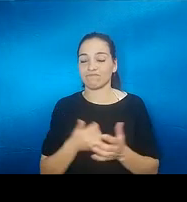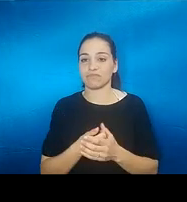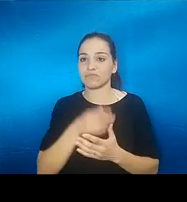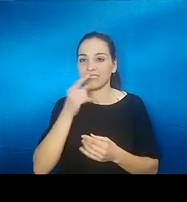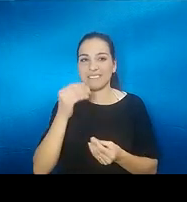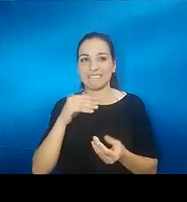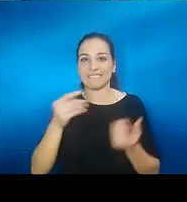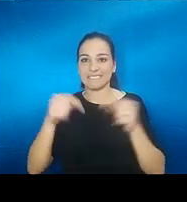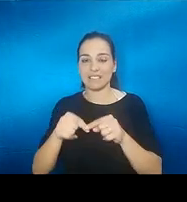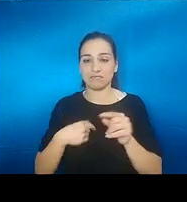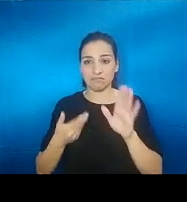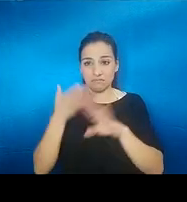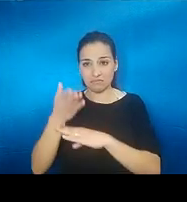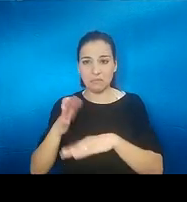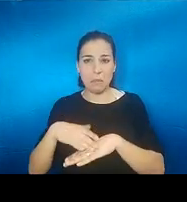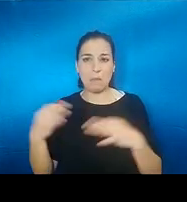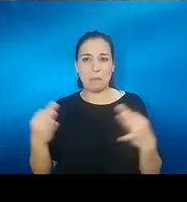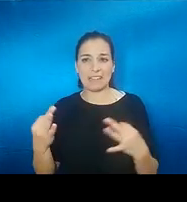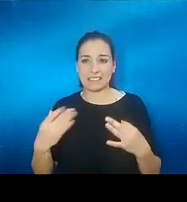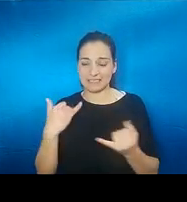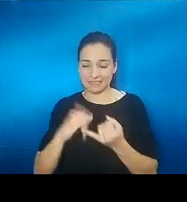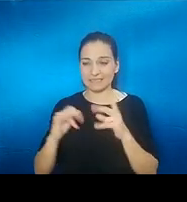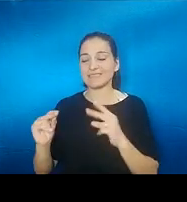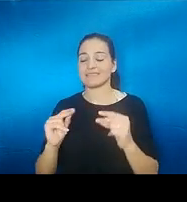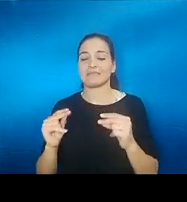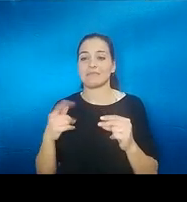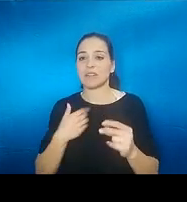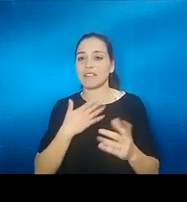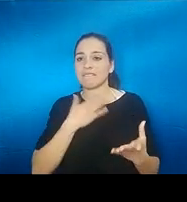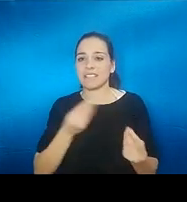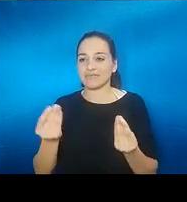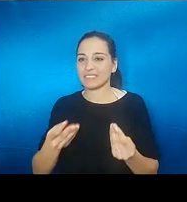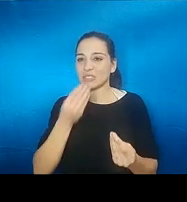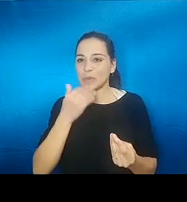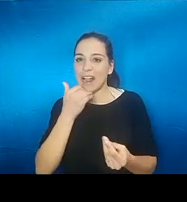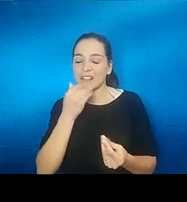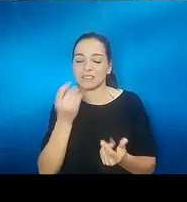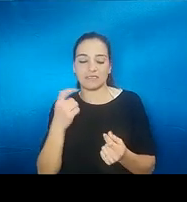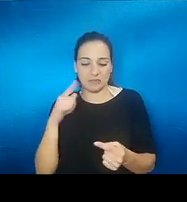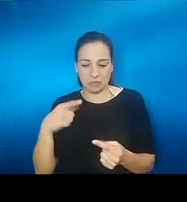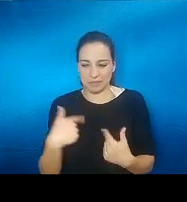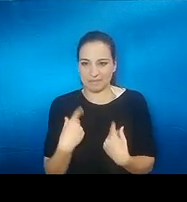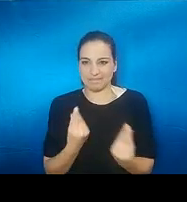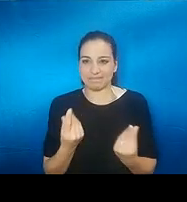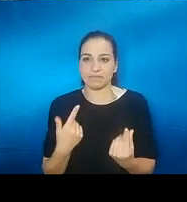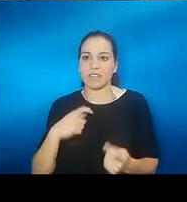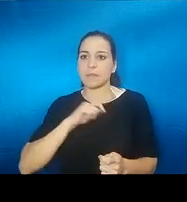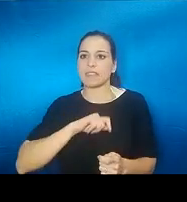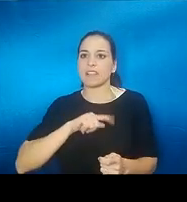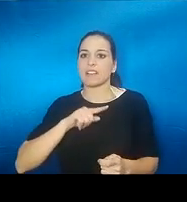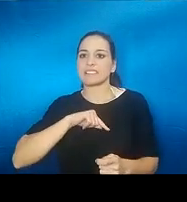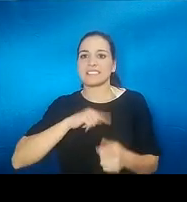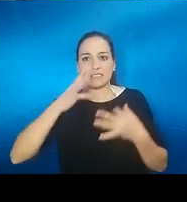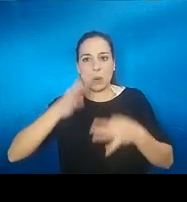ir si es que vamos a tomar algo y yo que no entonces eso te genera mucha inseguridad también en otro